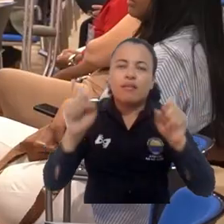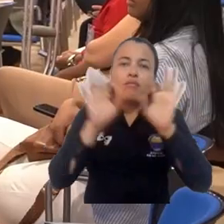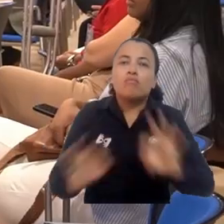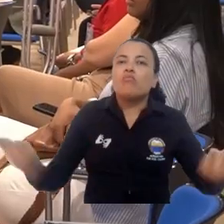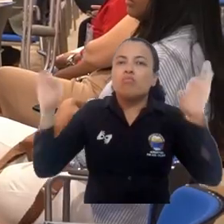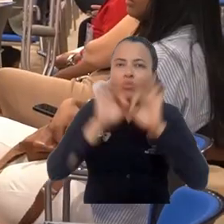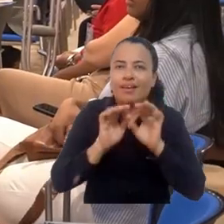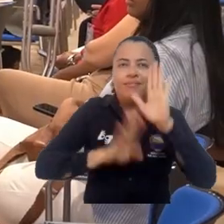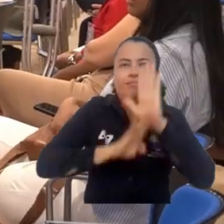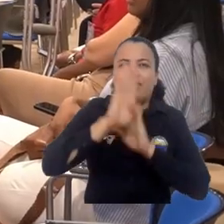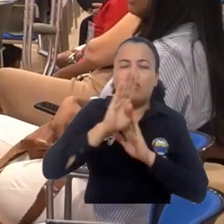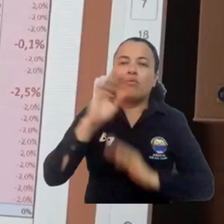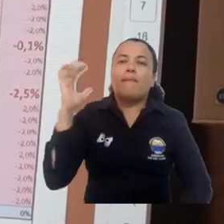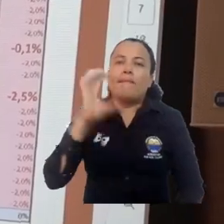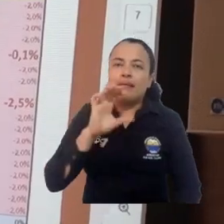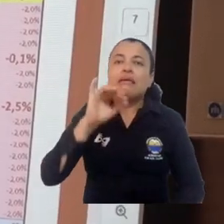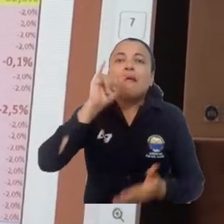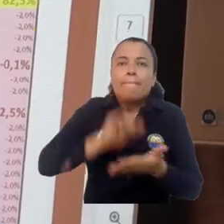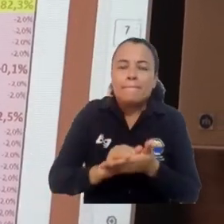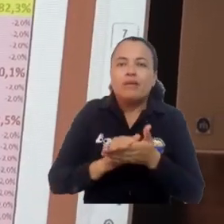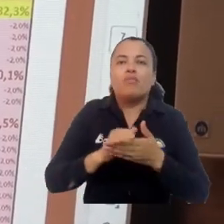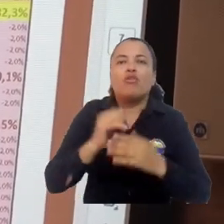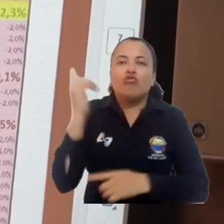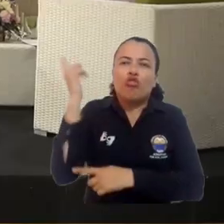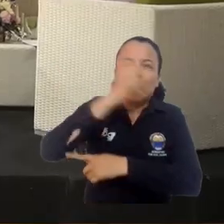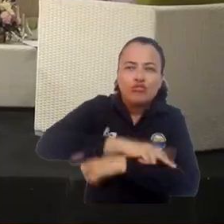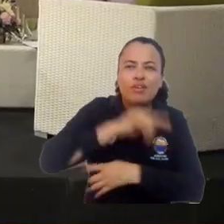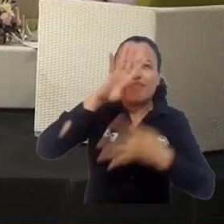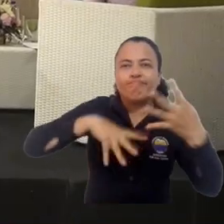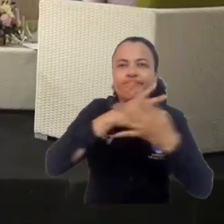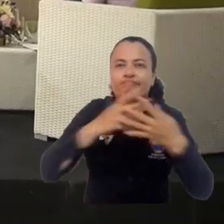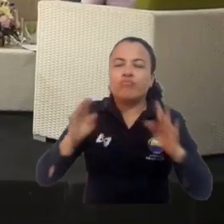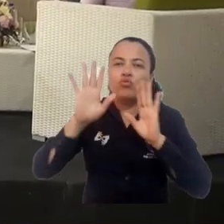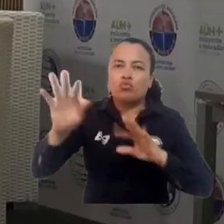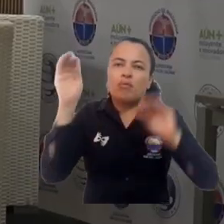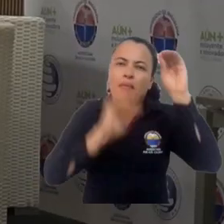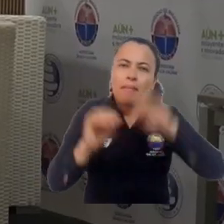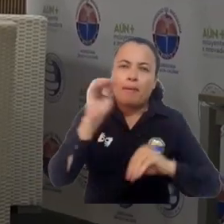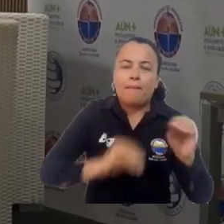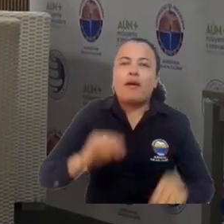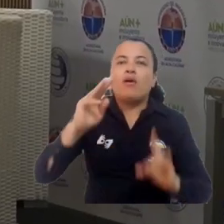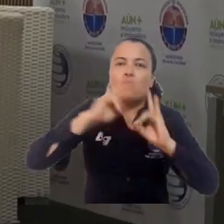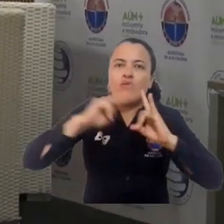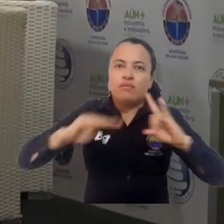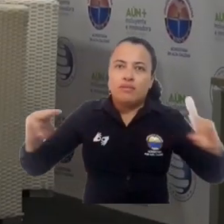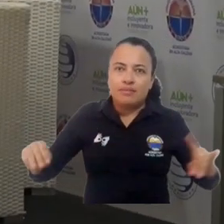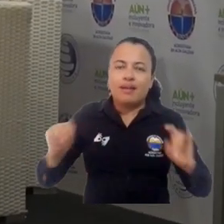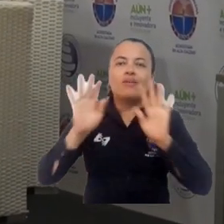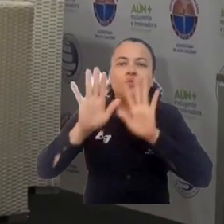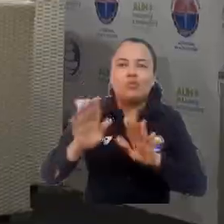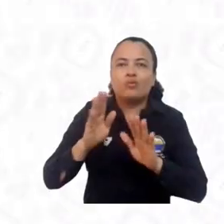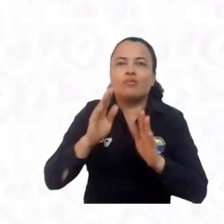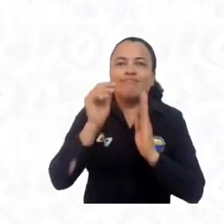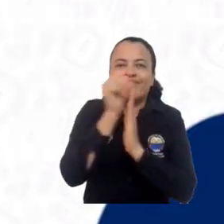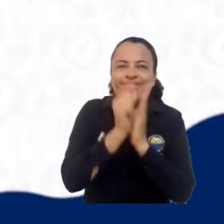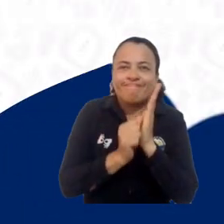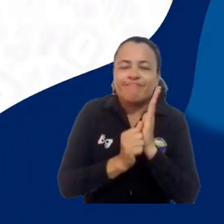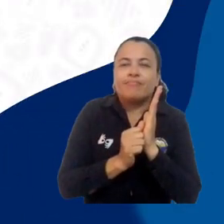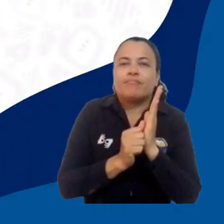desarrollo del país como parte de la agenda de dos días que organizó la Universidad del Magdalena desde el programa de Administración Pública.